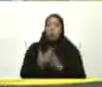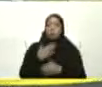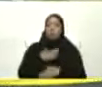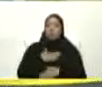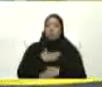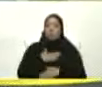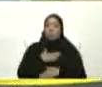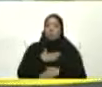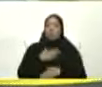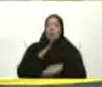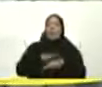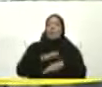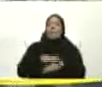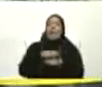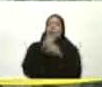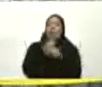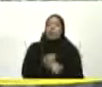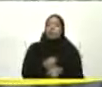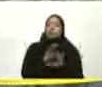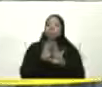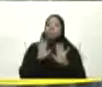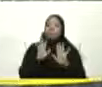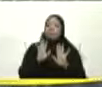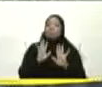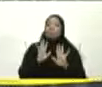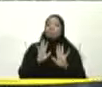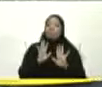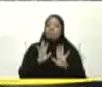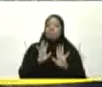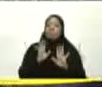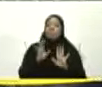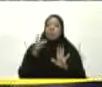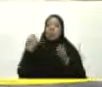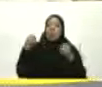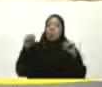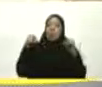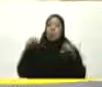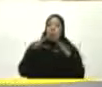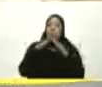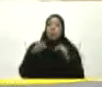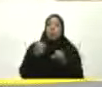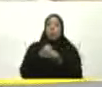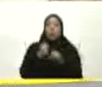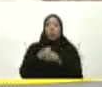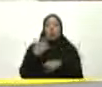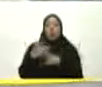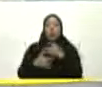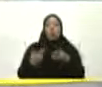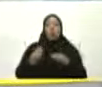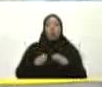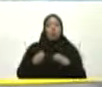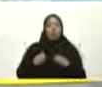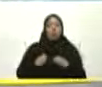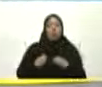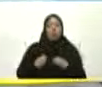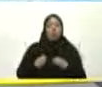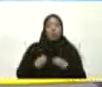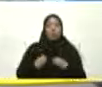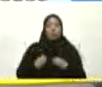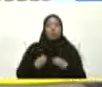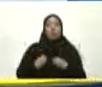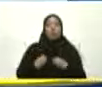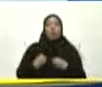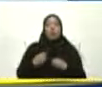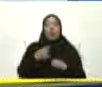A pedir se queda Eso se aplica En todos los ámbitos De la vida Quien no